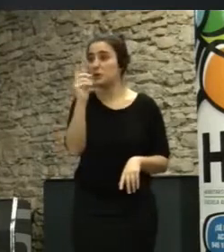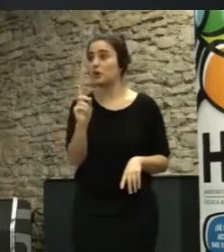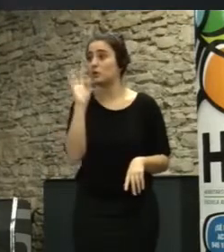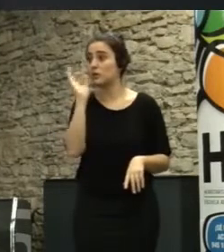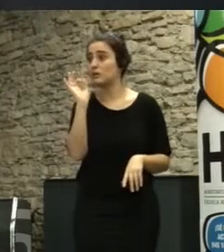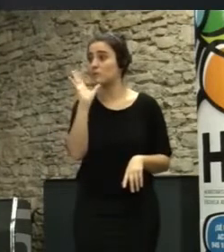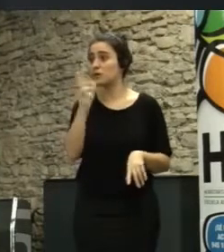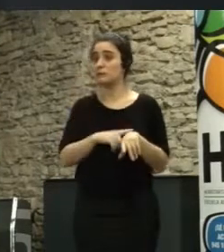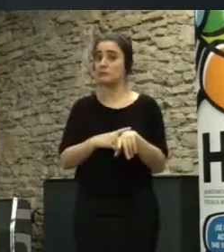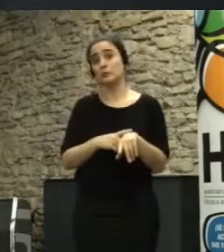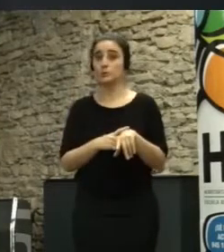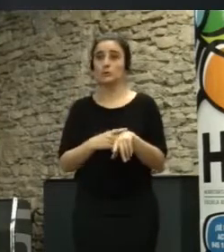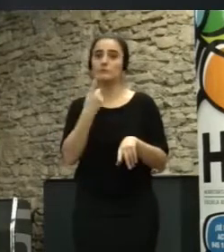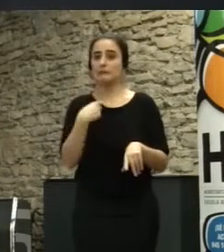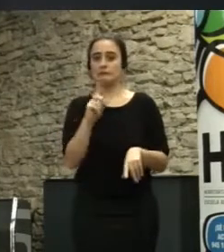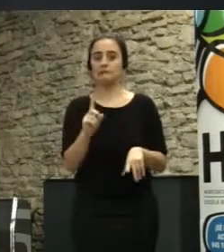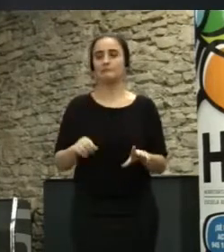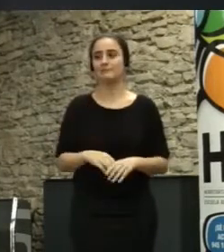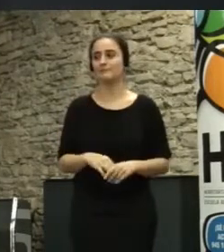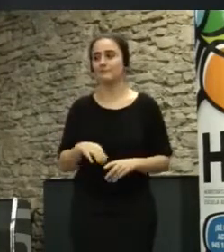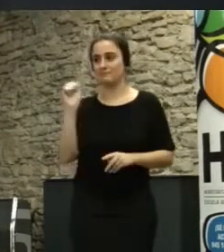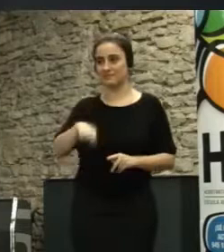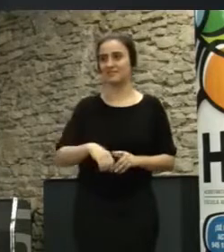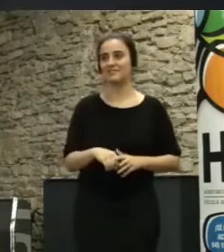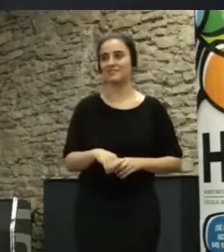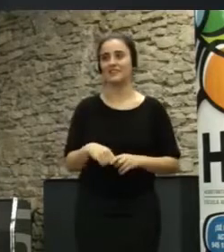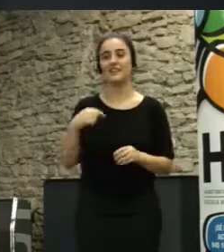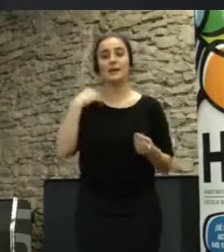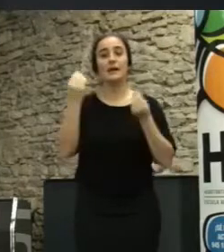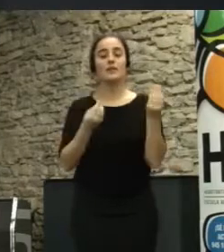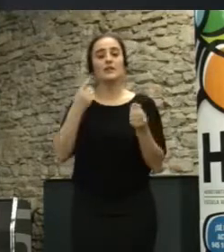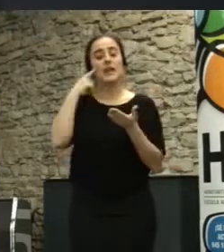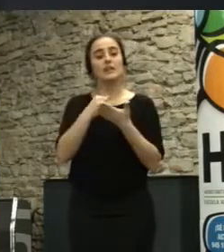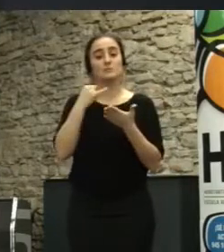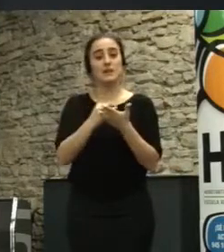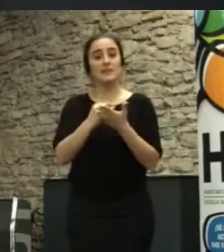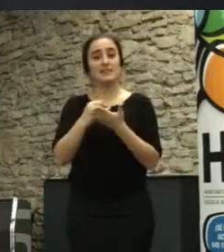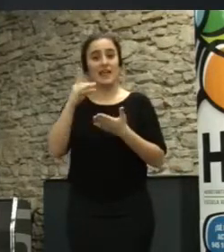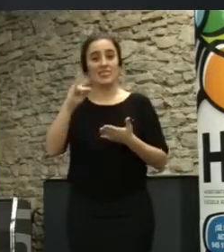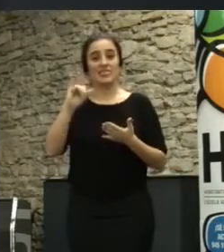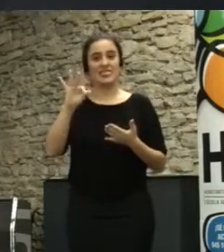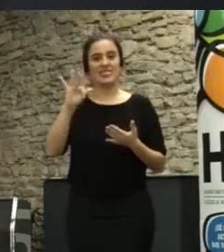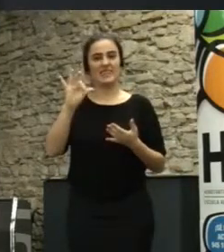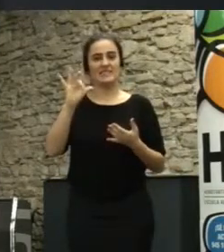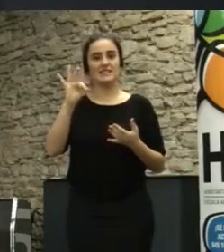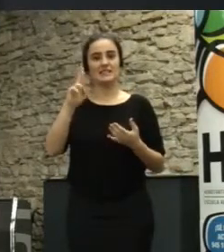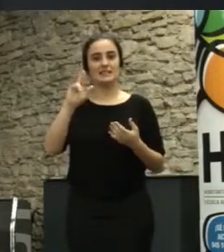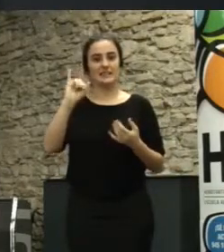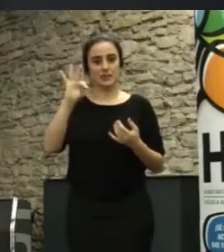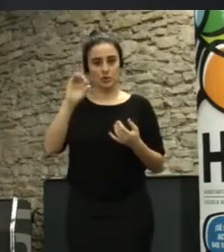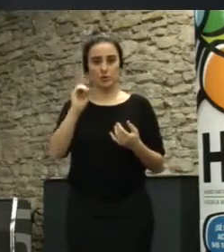no hay tanto que dicen por ahí que no. Entonces, bueno, experimenta distrito, ahora mismo va a haber tres nuevos